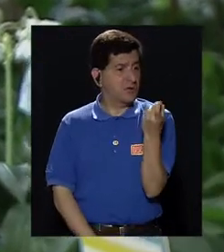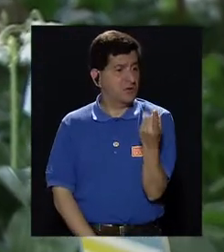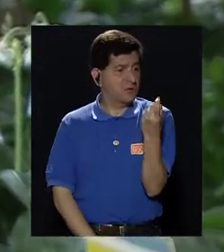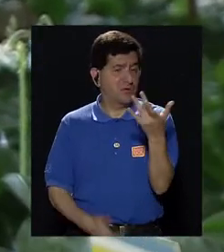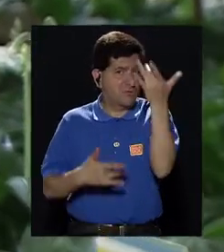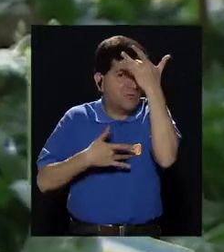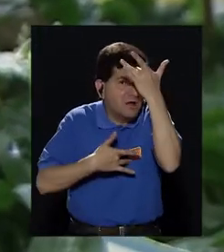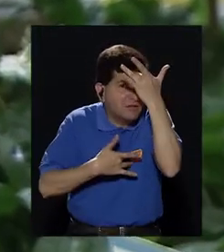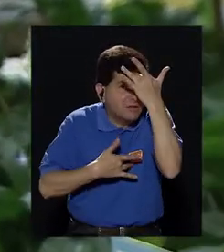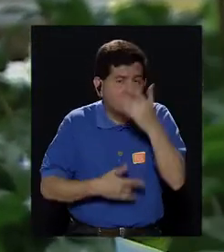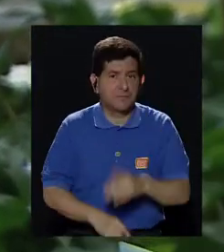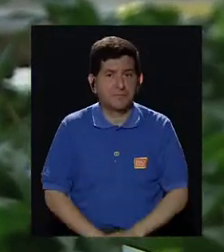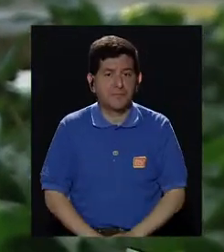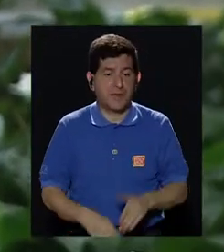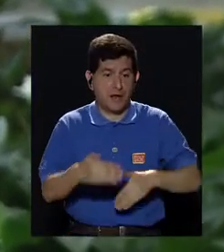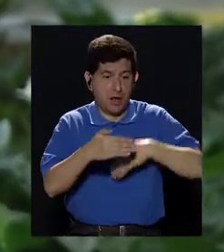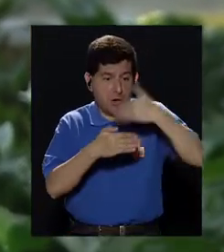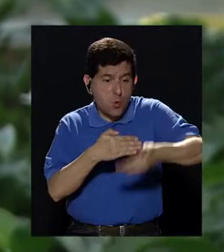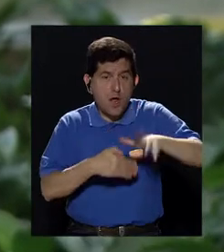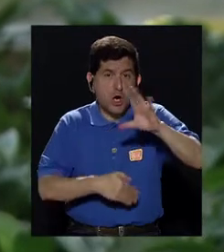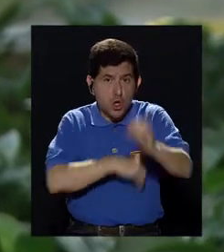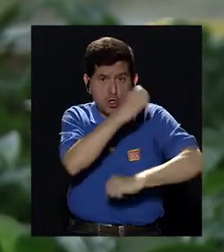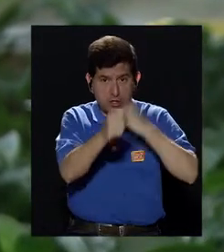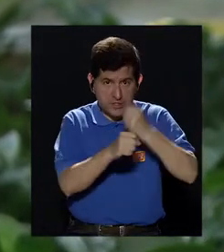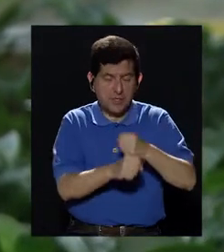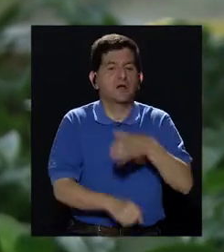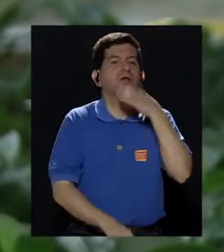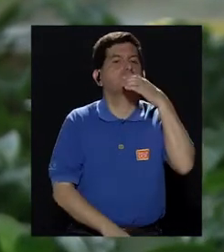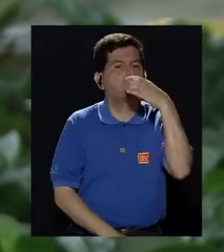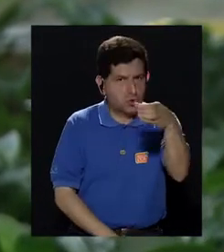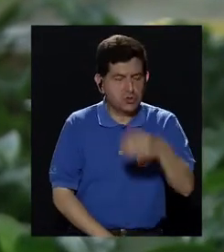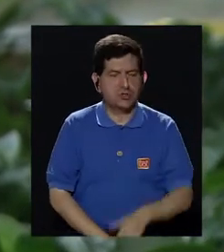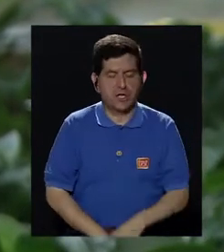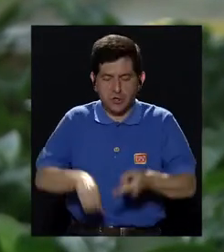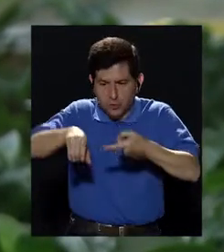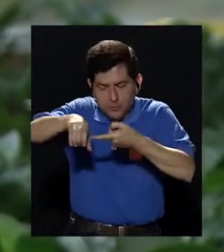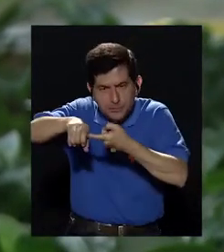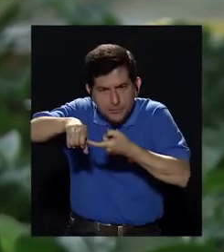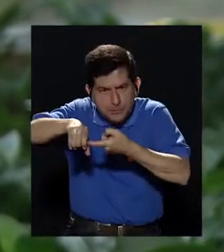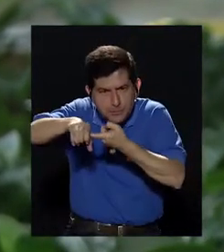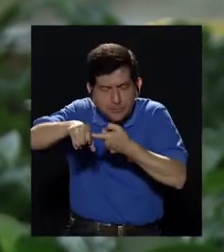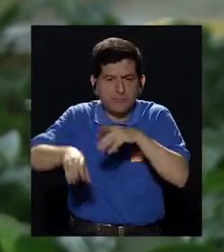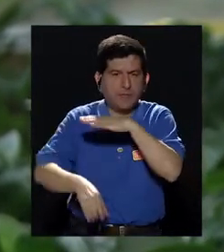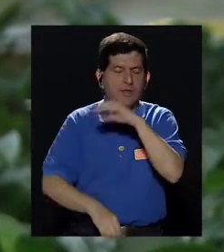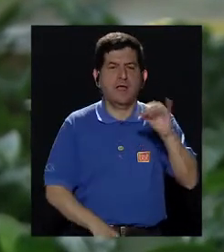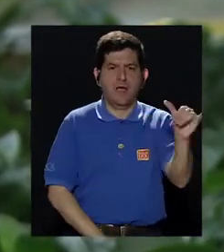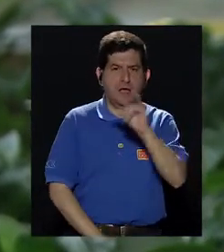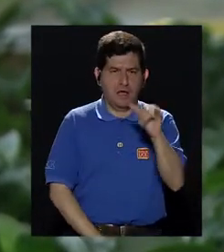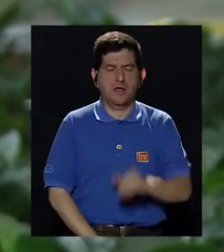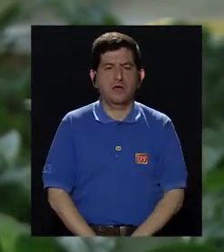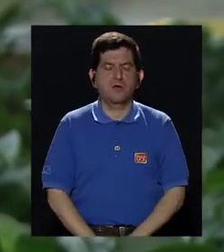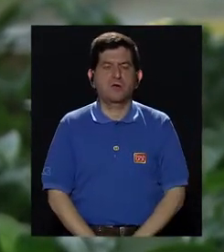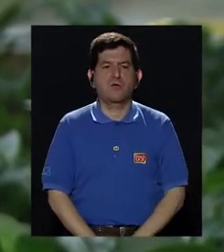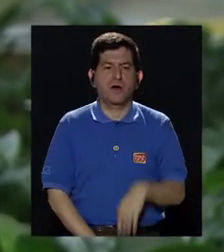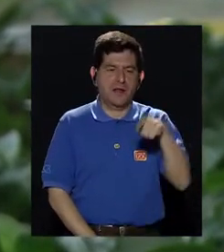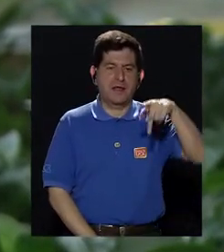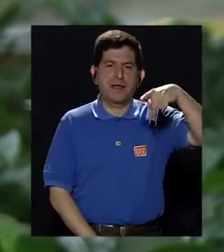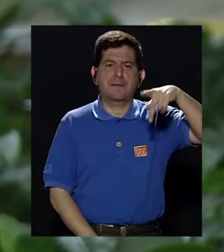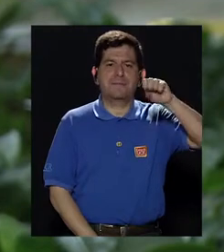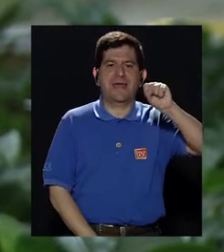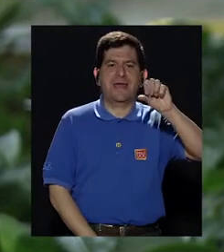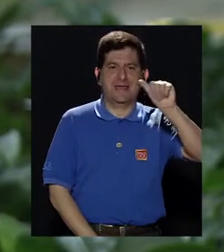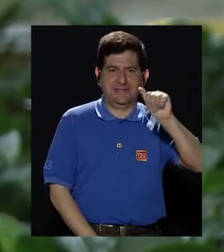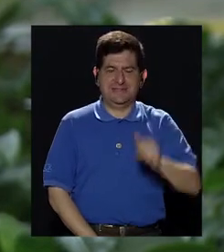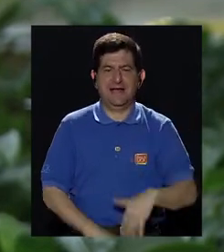ausencia de enfermedad y a partir de los 50 años sería que se recomienda hacerse el tacto rectal y el examen de antígeno prostático